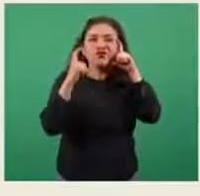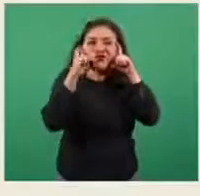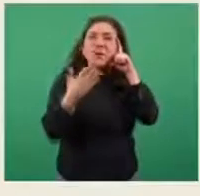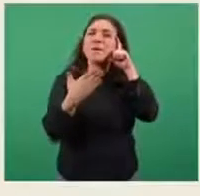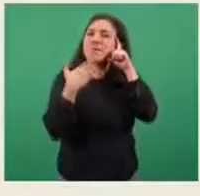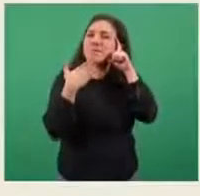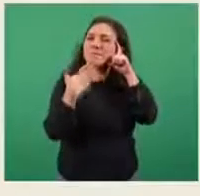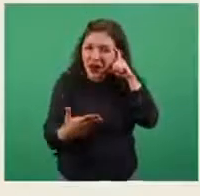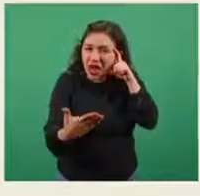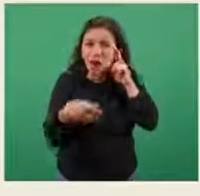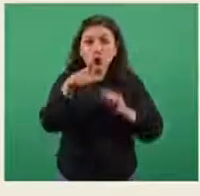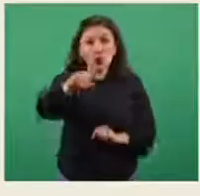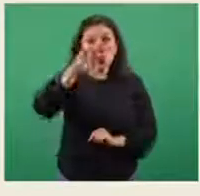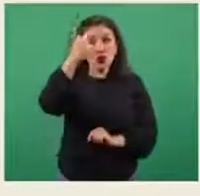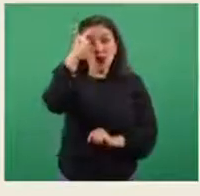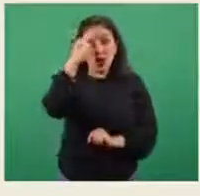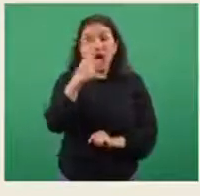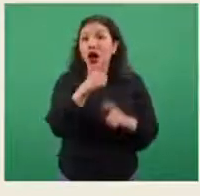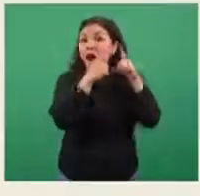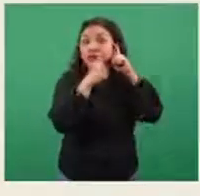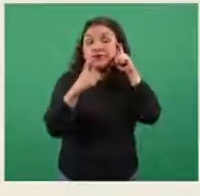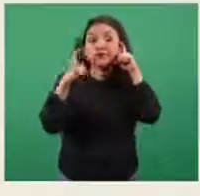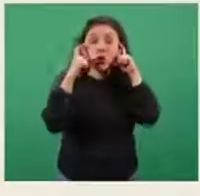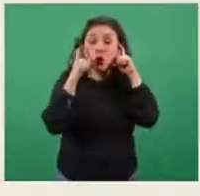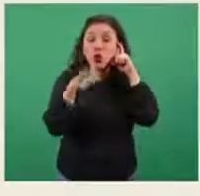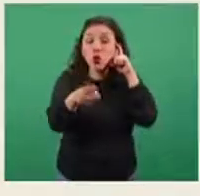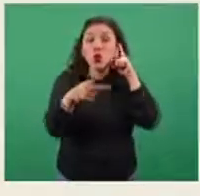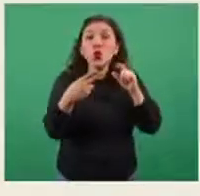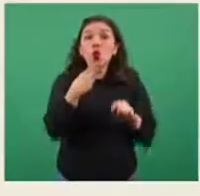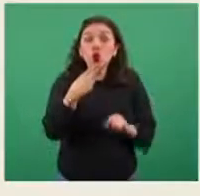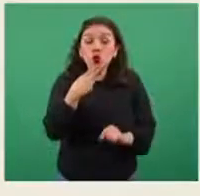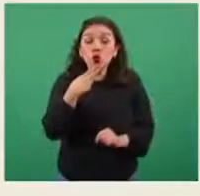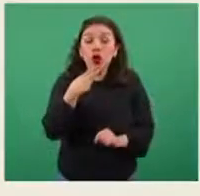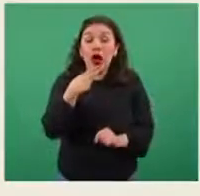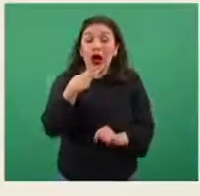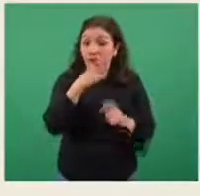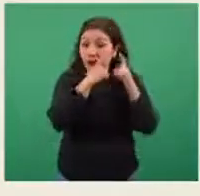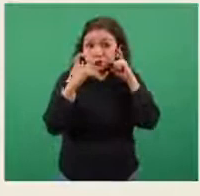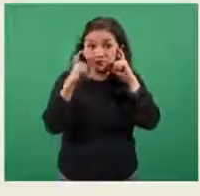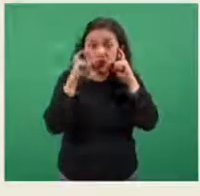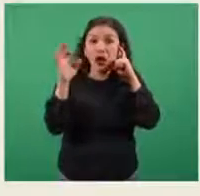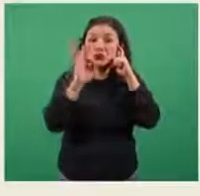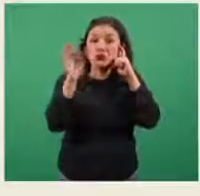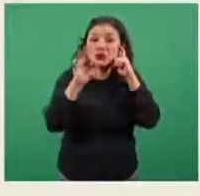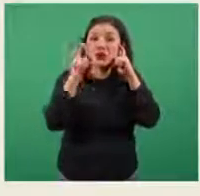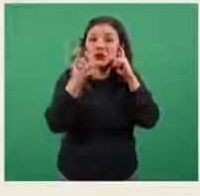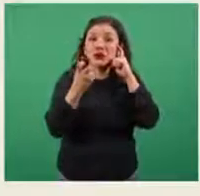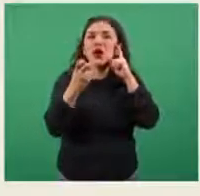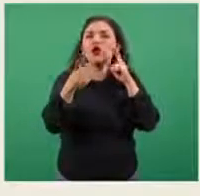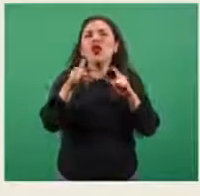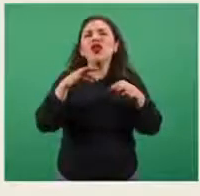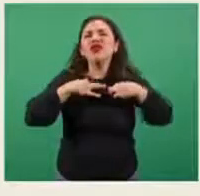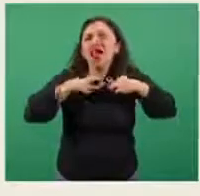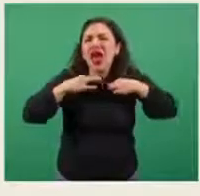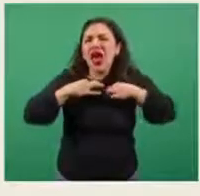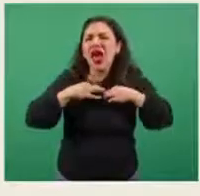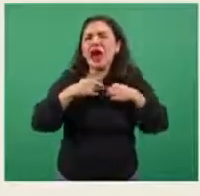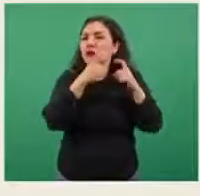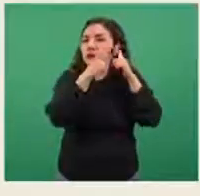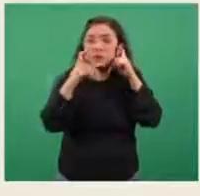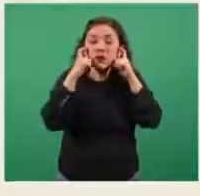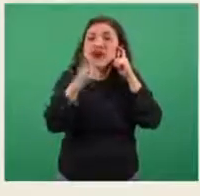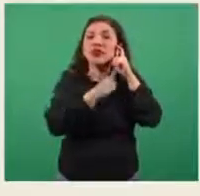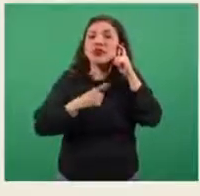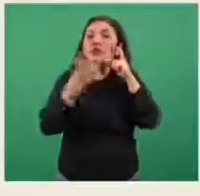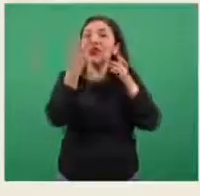cubrebocas, recordemos, los cubrebocas que utilicemos tienen, en caso de que se utilicen los de tela, que ser tres